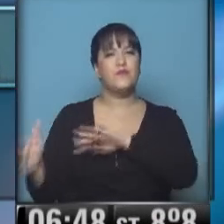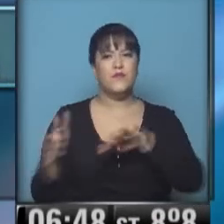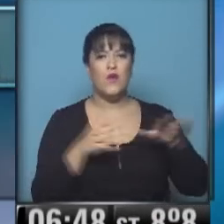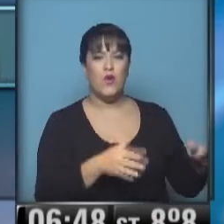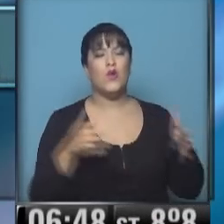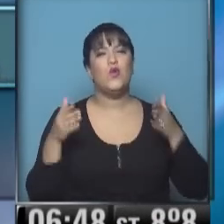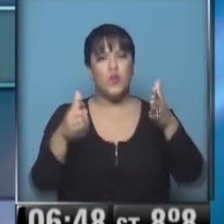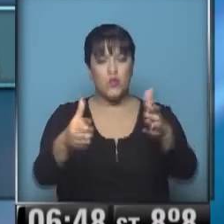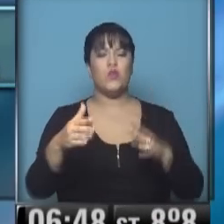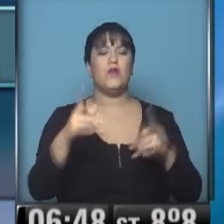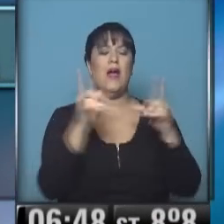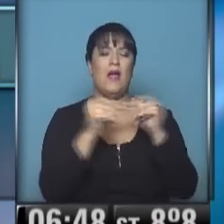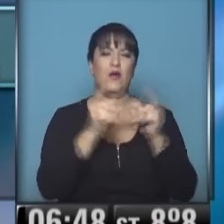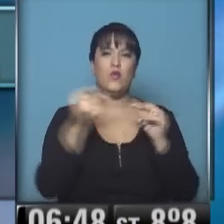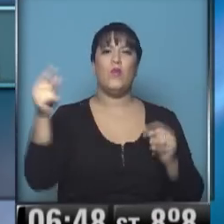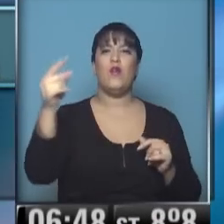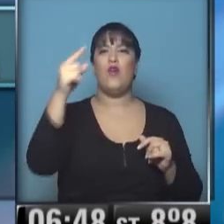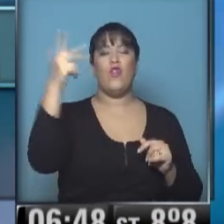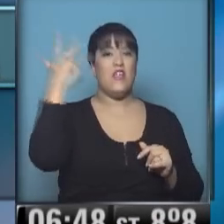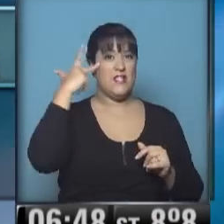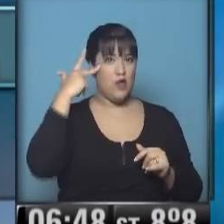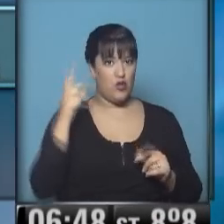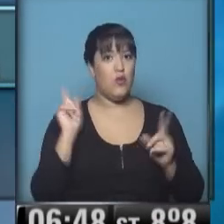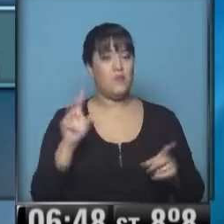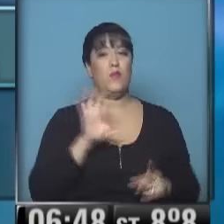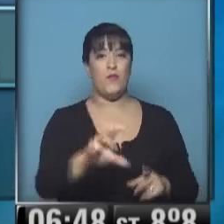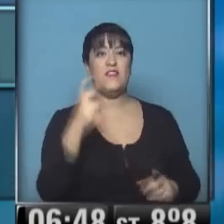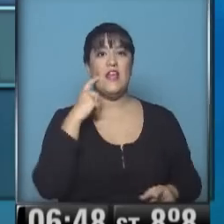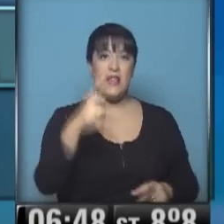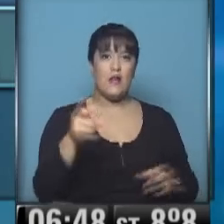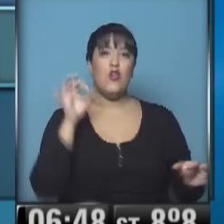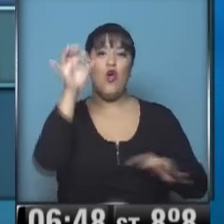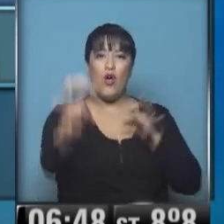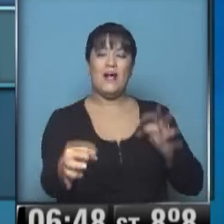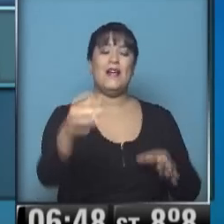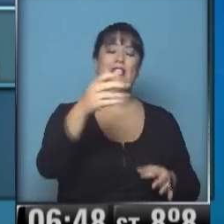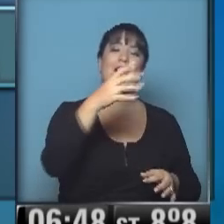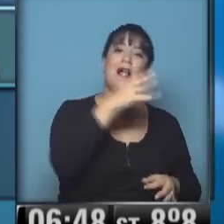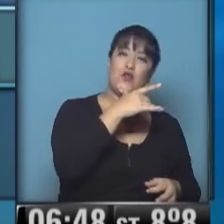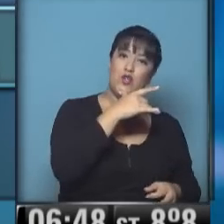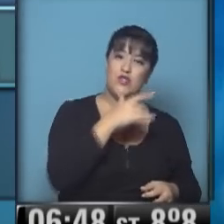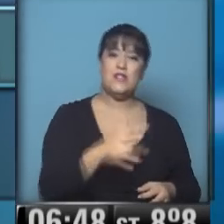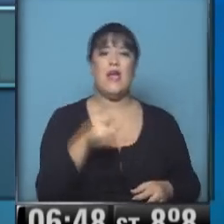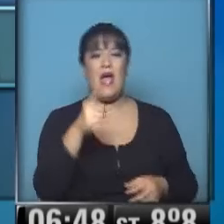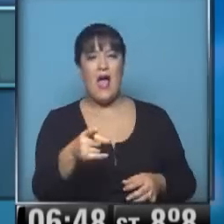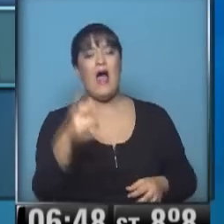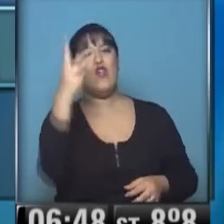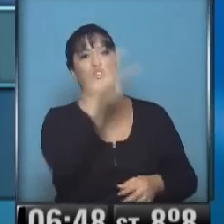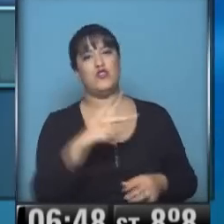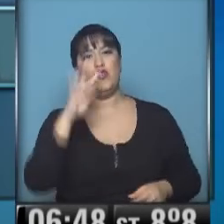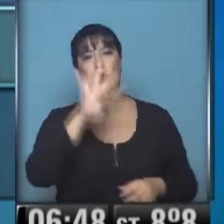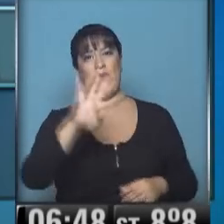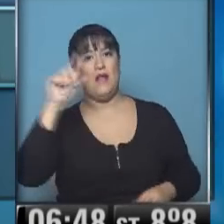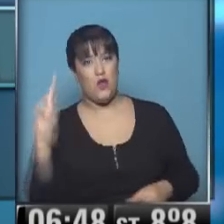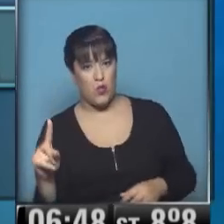18, nuevamente en la provincia de Entre Ríos. Entre los kilómetros 14 al 241, se están realizando obras.